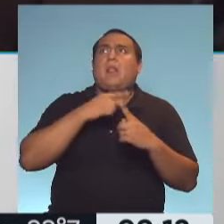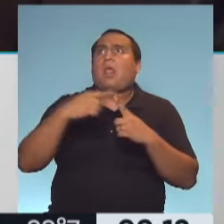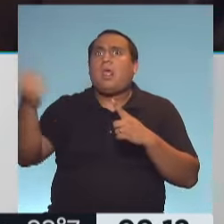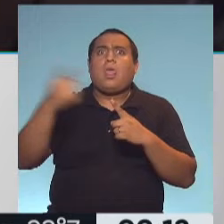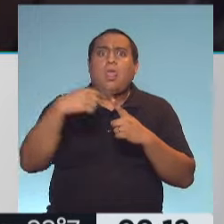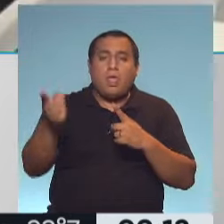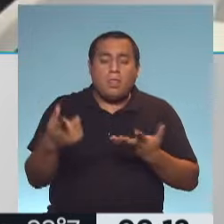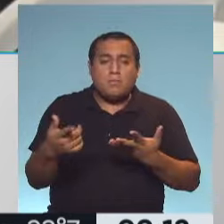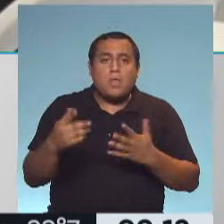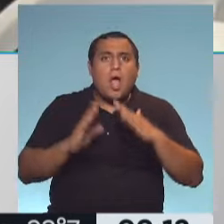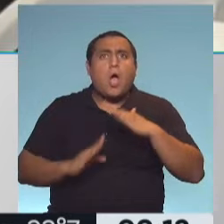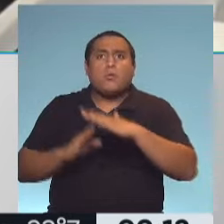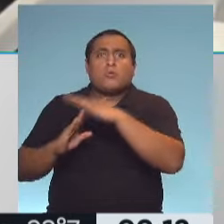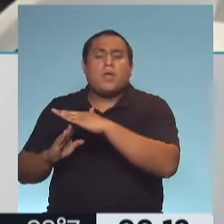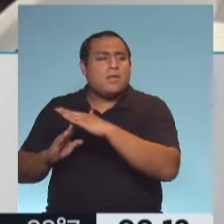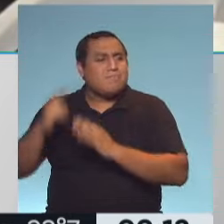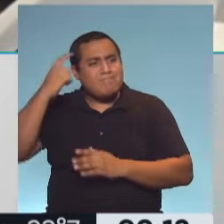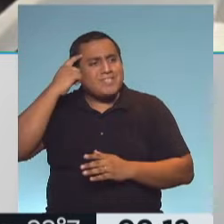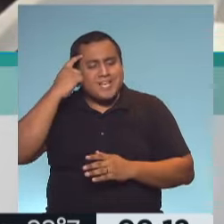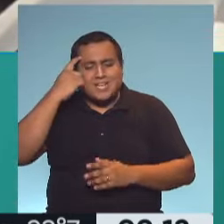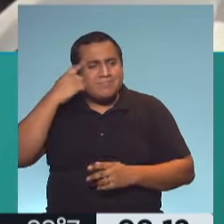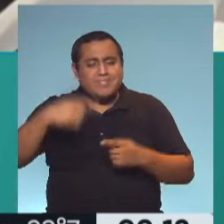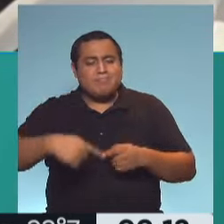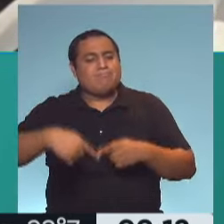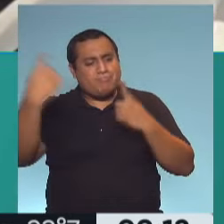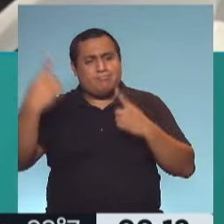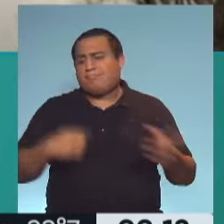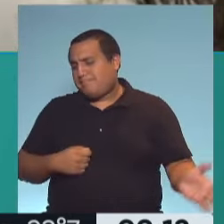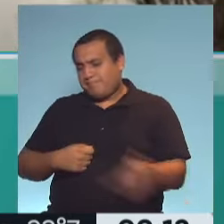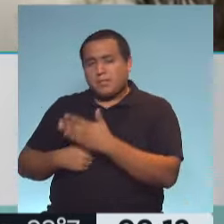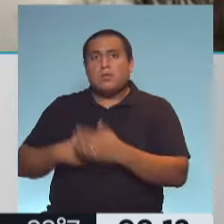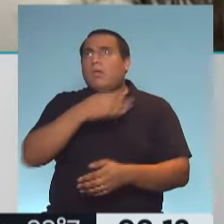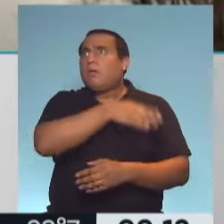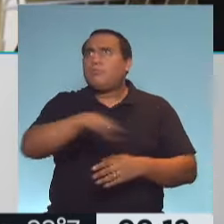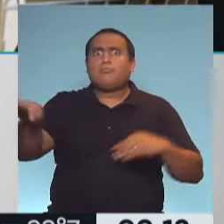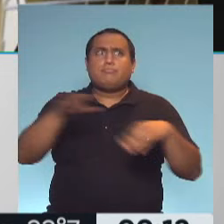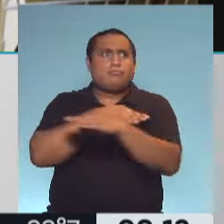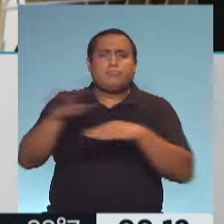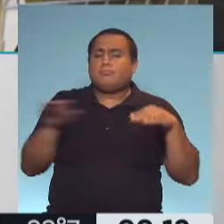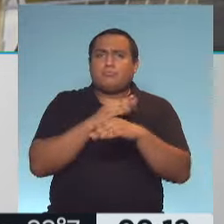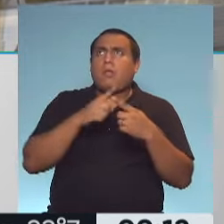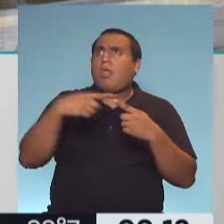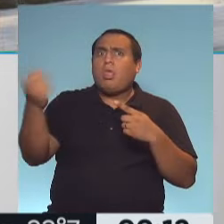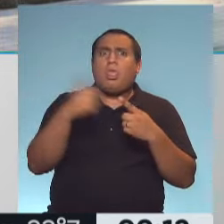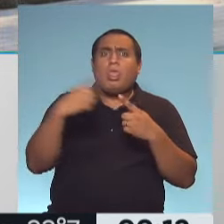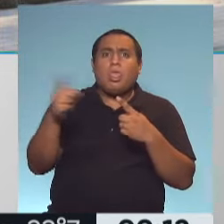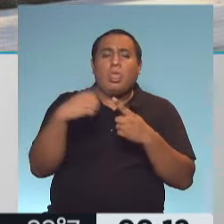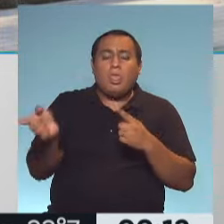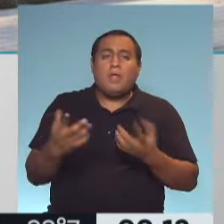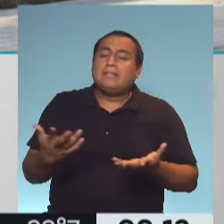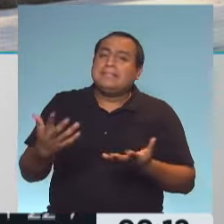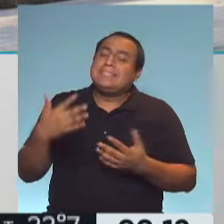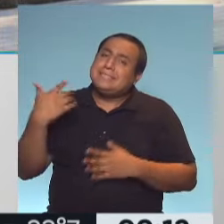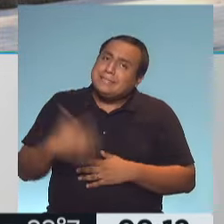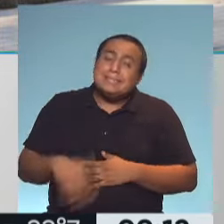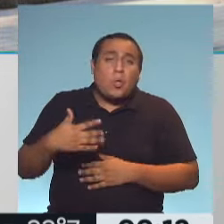fiscalización, decidieron levantar las barreras y que la gente saliese de Santiago. Y eso dificulta, obviamente, la trazabilidad en un